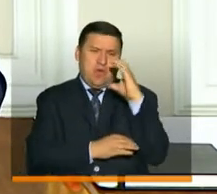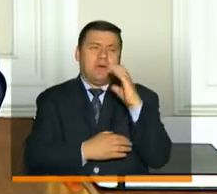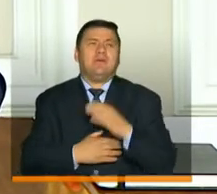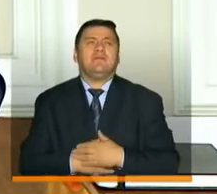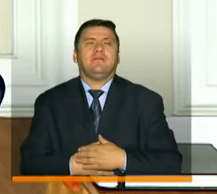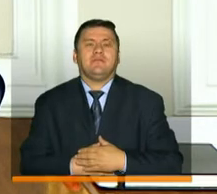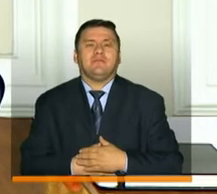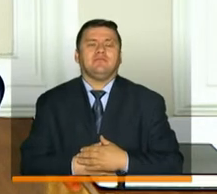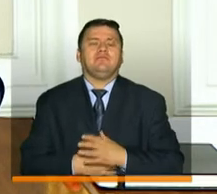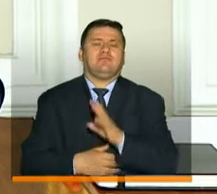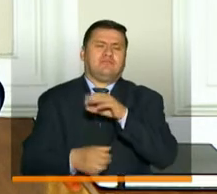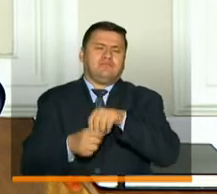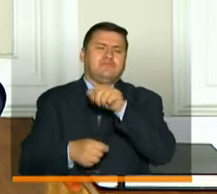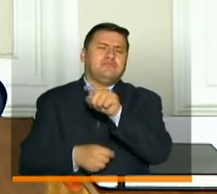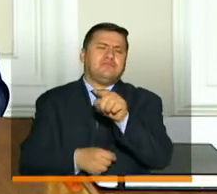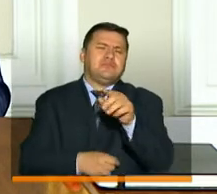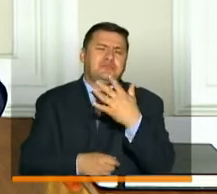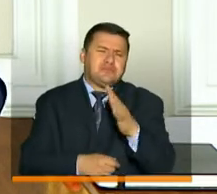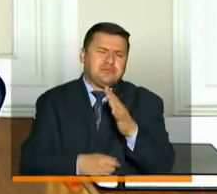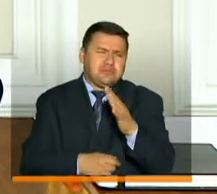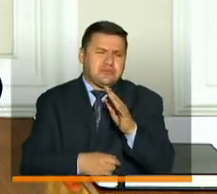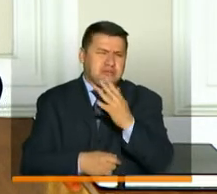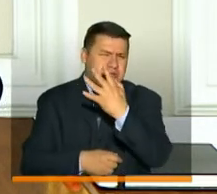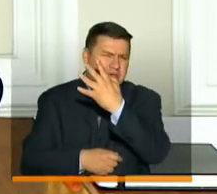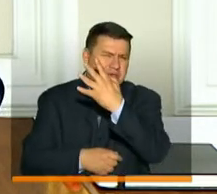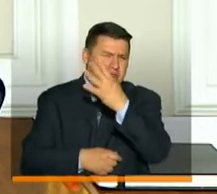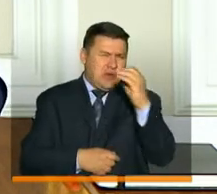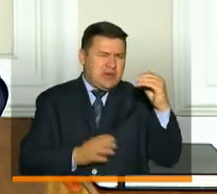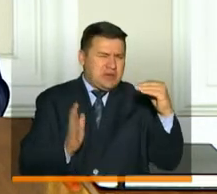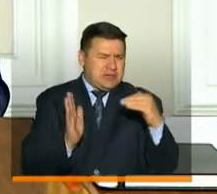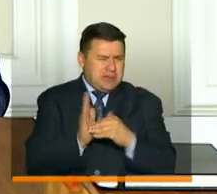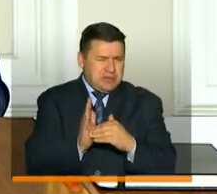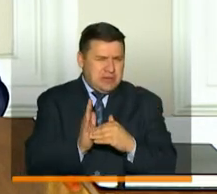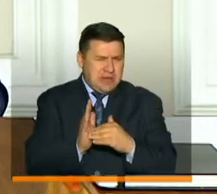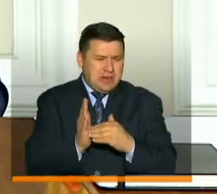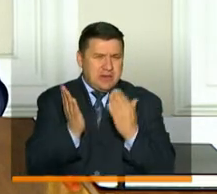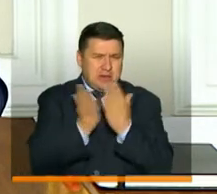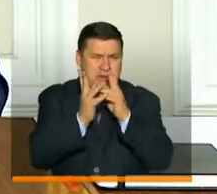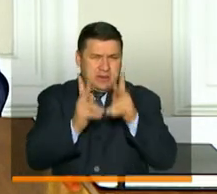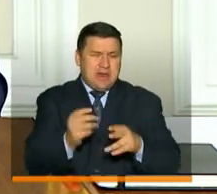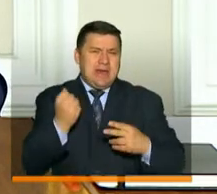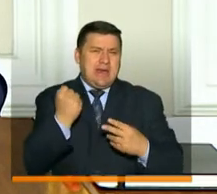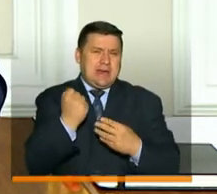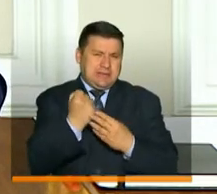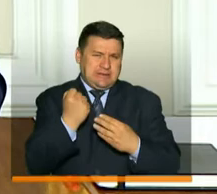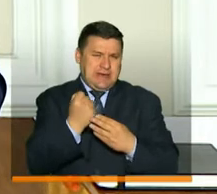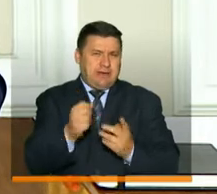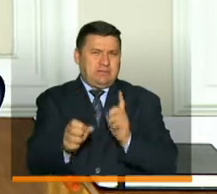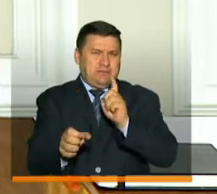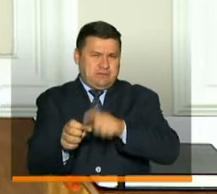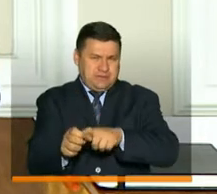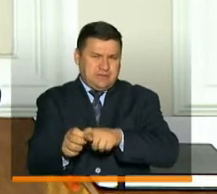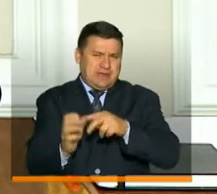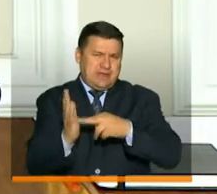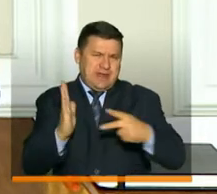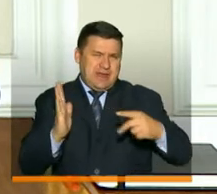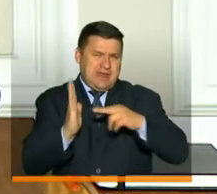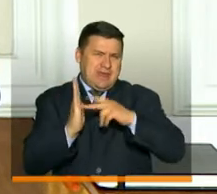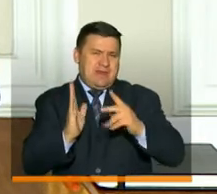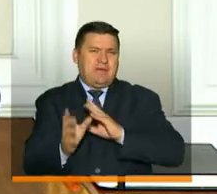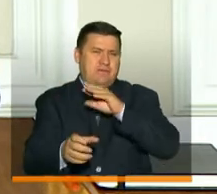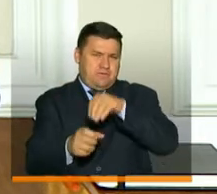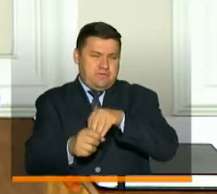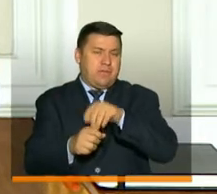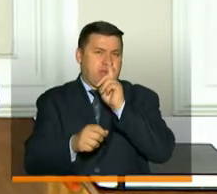y tenemos alrededor de un poco más de 400 mil estudiantes en el SENA que están en educación superior y que